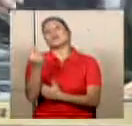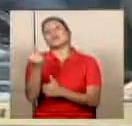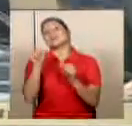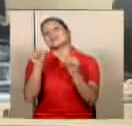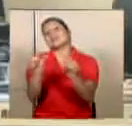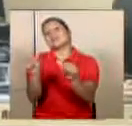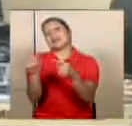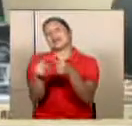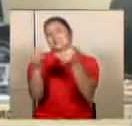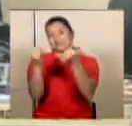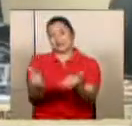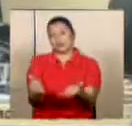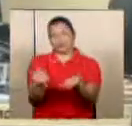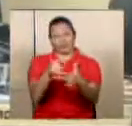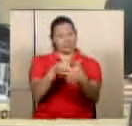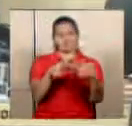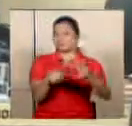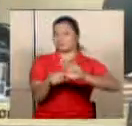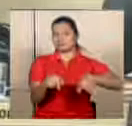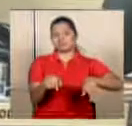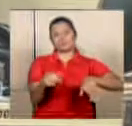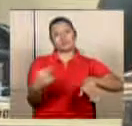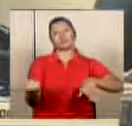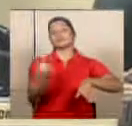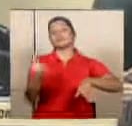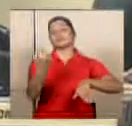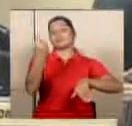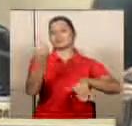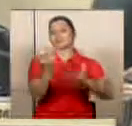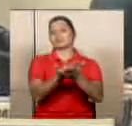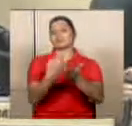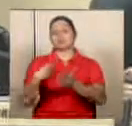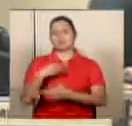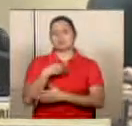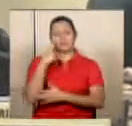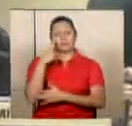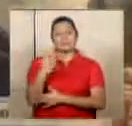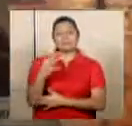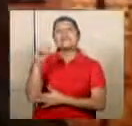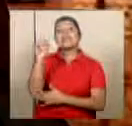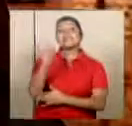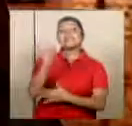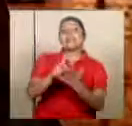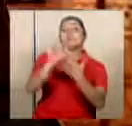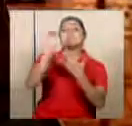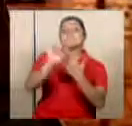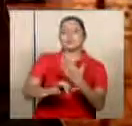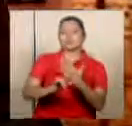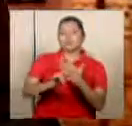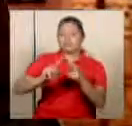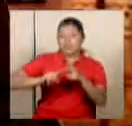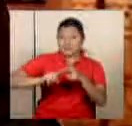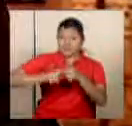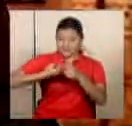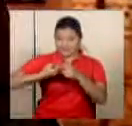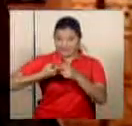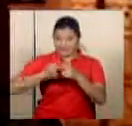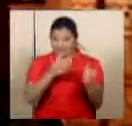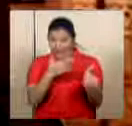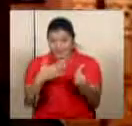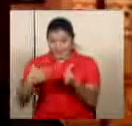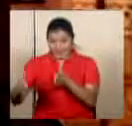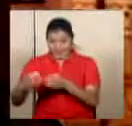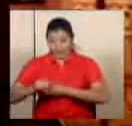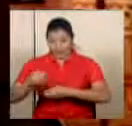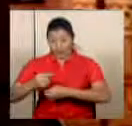en este momento el enviado por el Poder Ejecutivo Así es, el proyecto original el plan de gastos del próximo